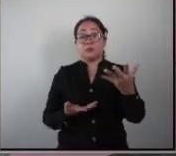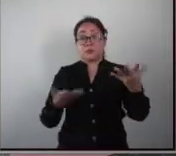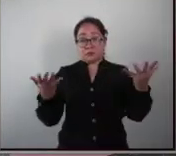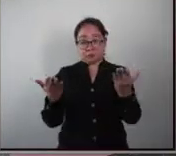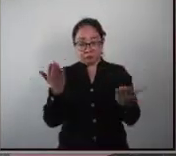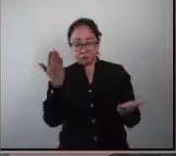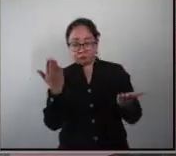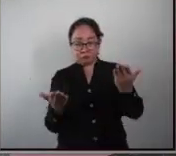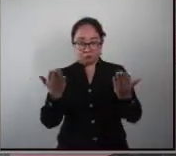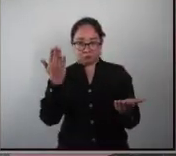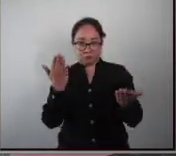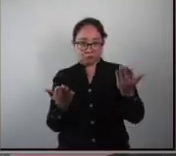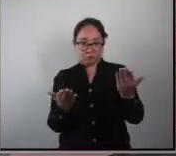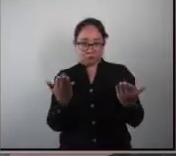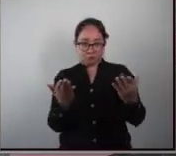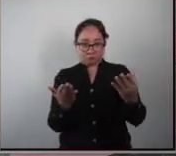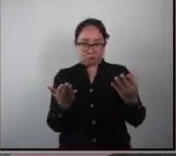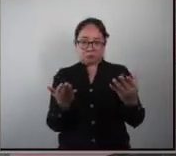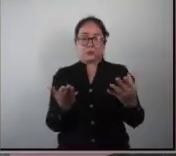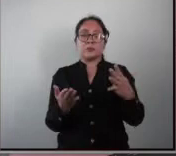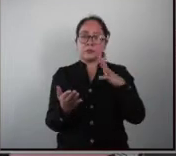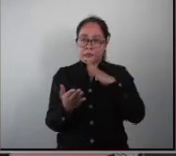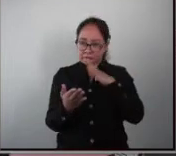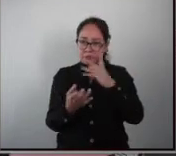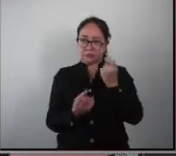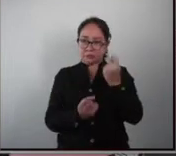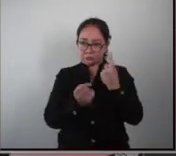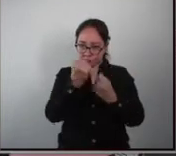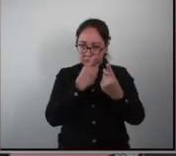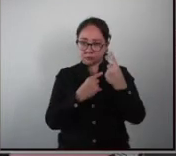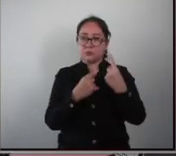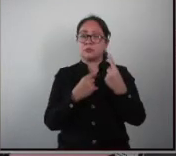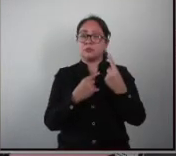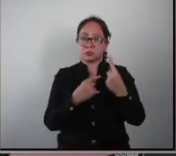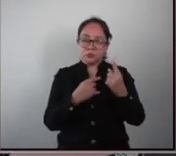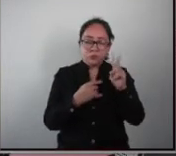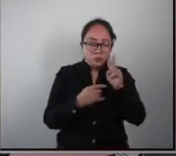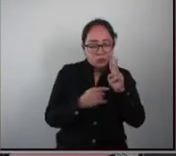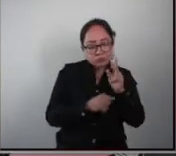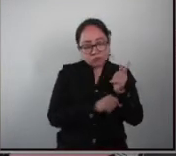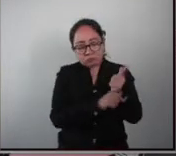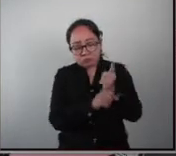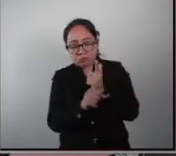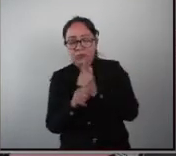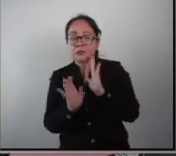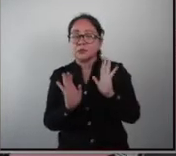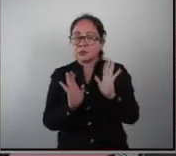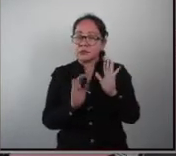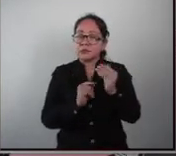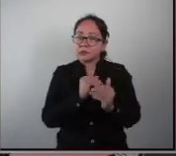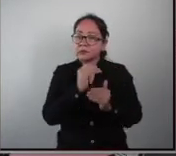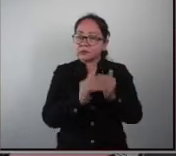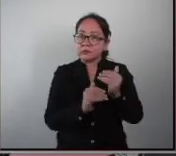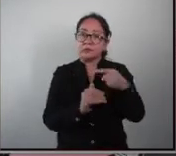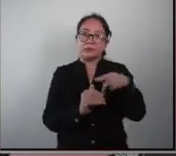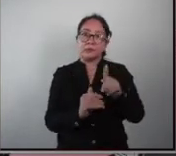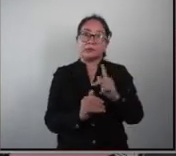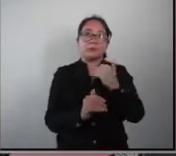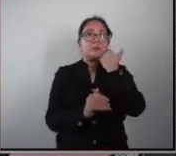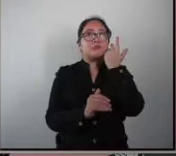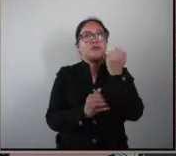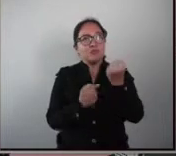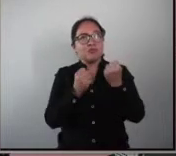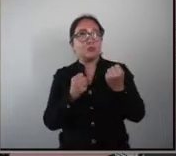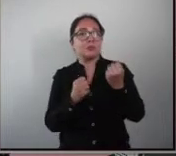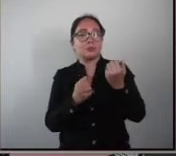comparación ya tenemos algunos resultados pero bueno queremos poder llegar a tener mayores y tener